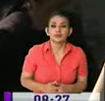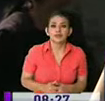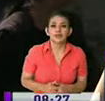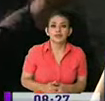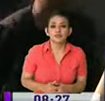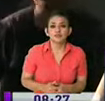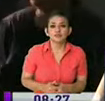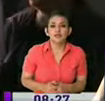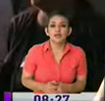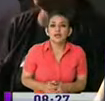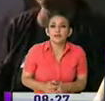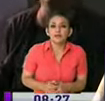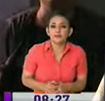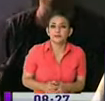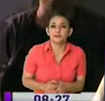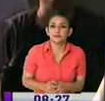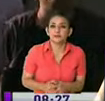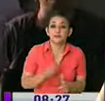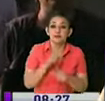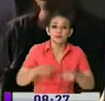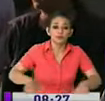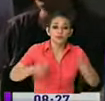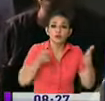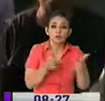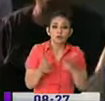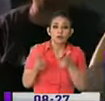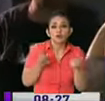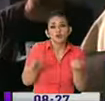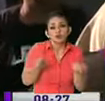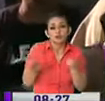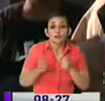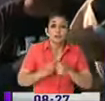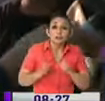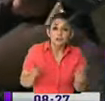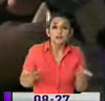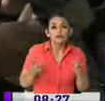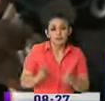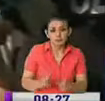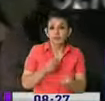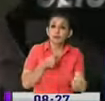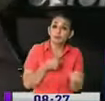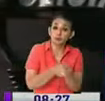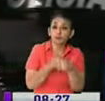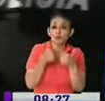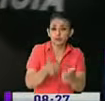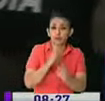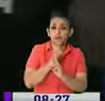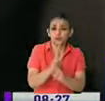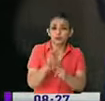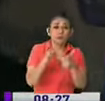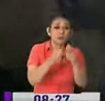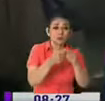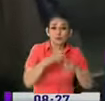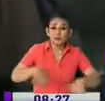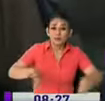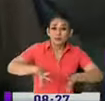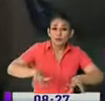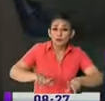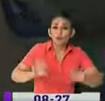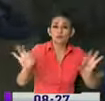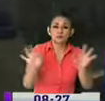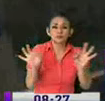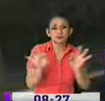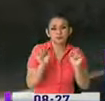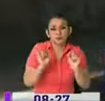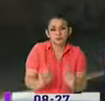inconvenientes en este sector, pero igualmente se les ha dado los resultados para que no existan novedades con personas